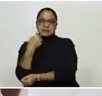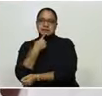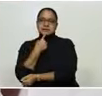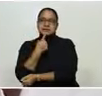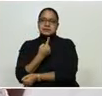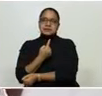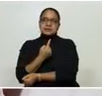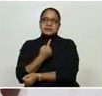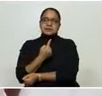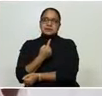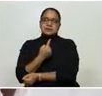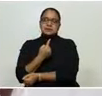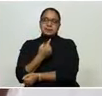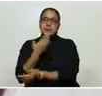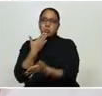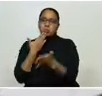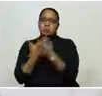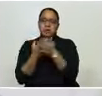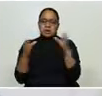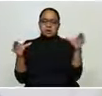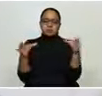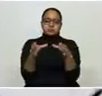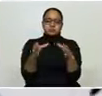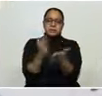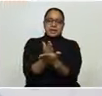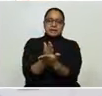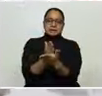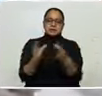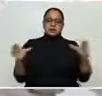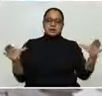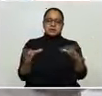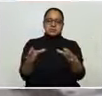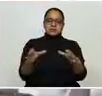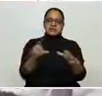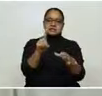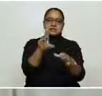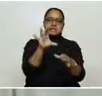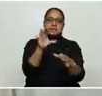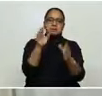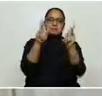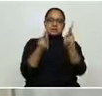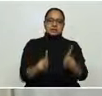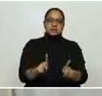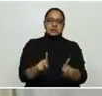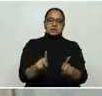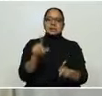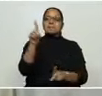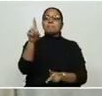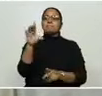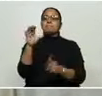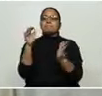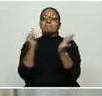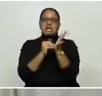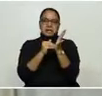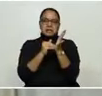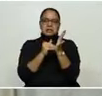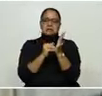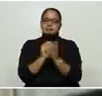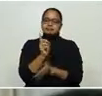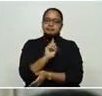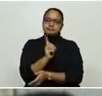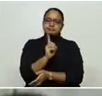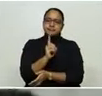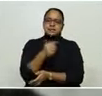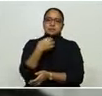ha sido positiva, porque no es lo mismo atender 100 personas que 1000, hay mayor mortalidad